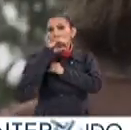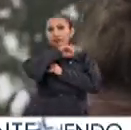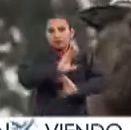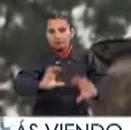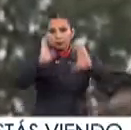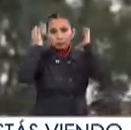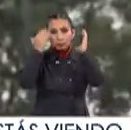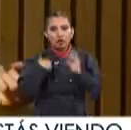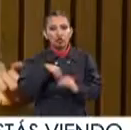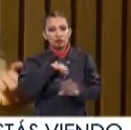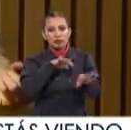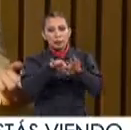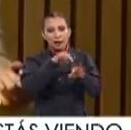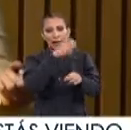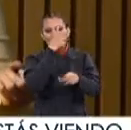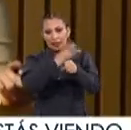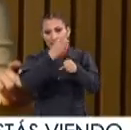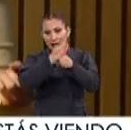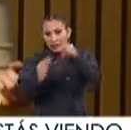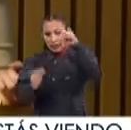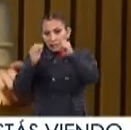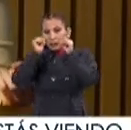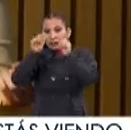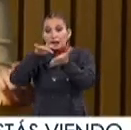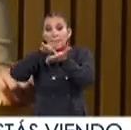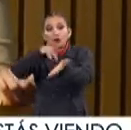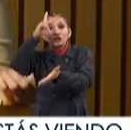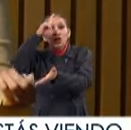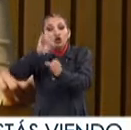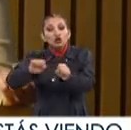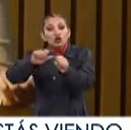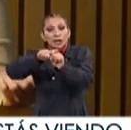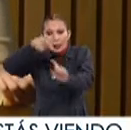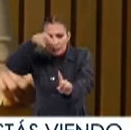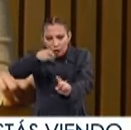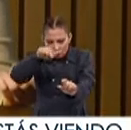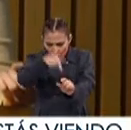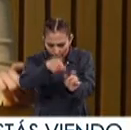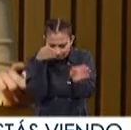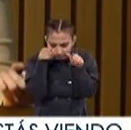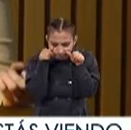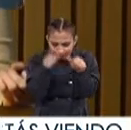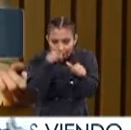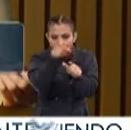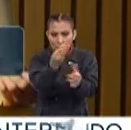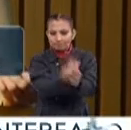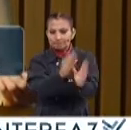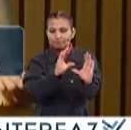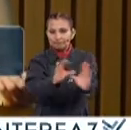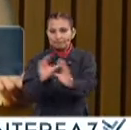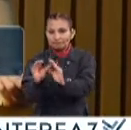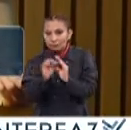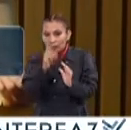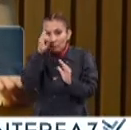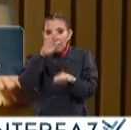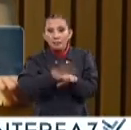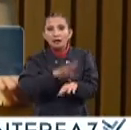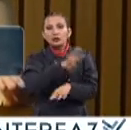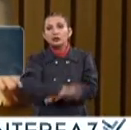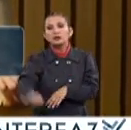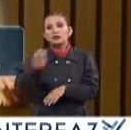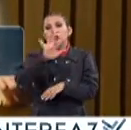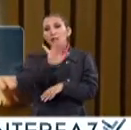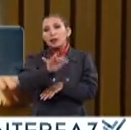horas Trabajamos en el tercer nivel de atención que es el apoyo psicosocial focalizado Dando la capacitación también a más de